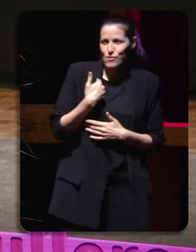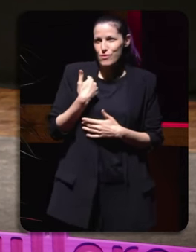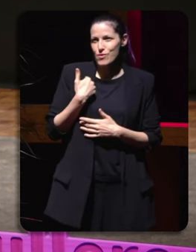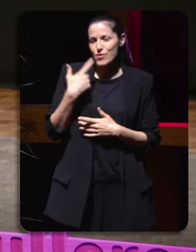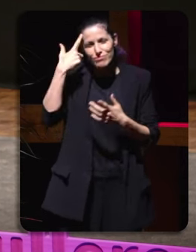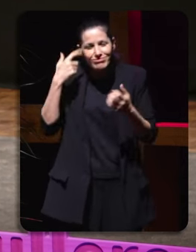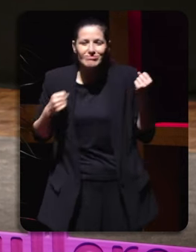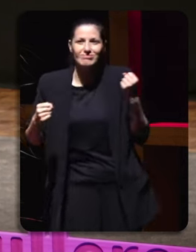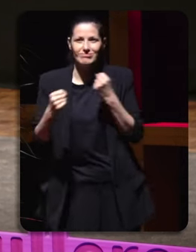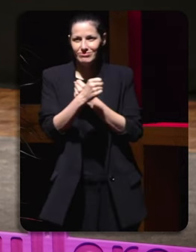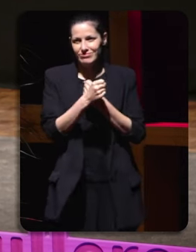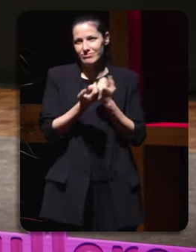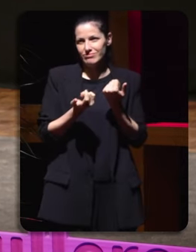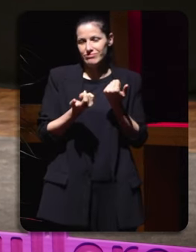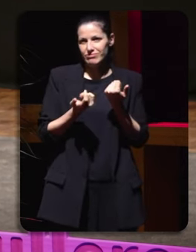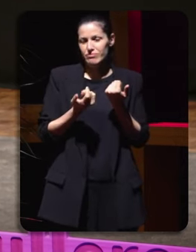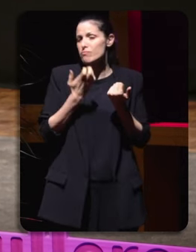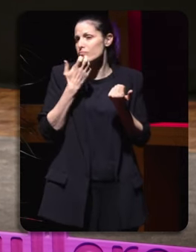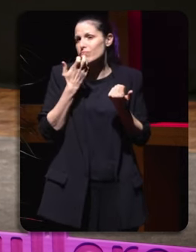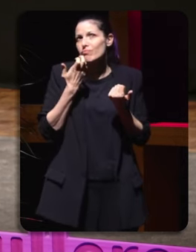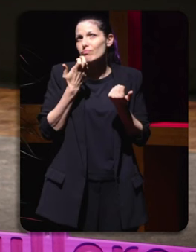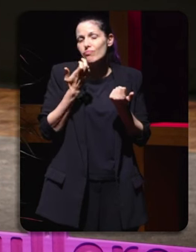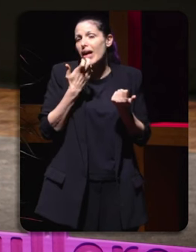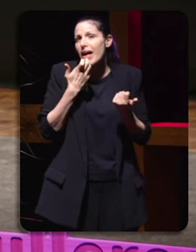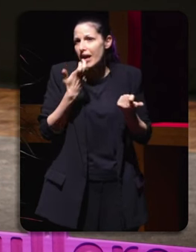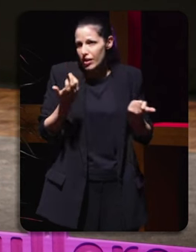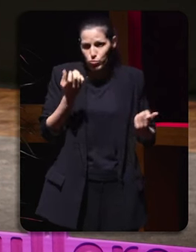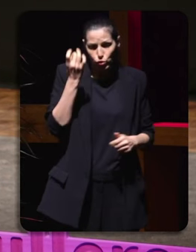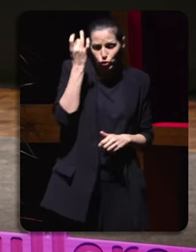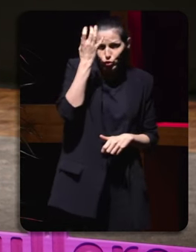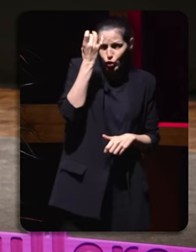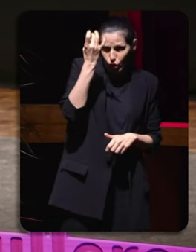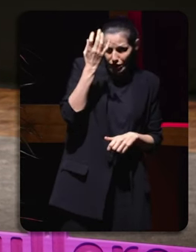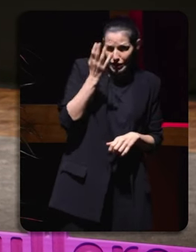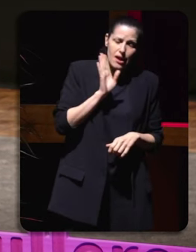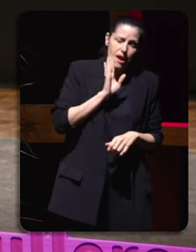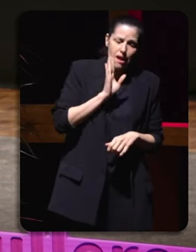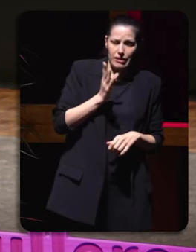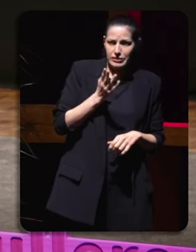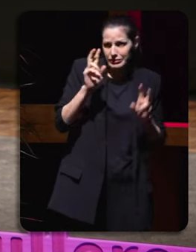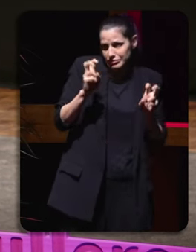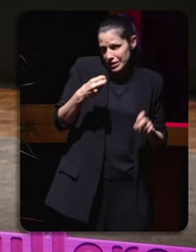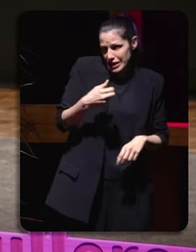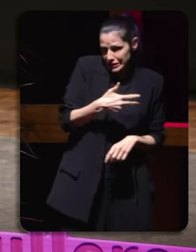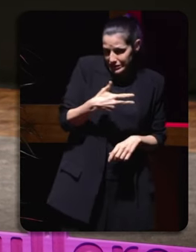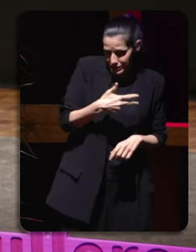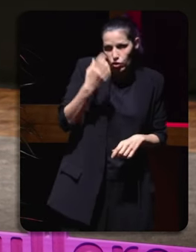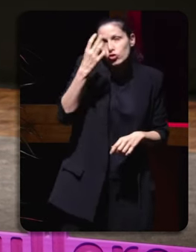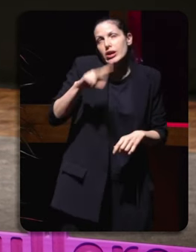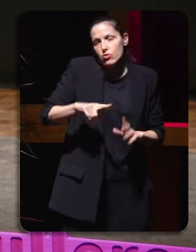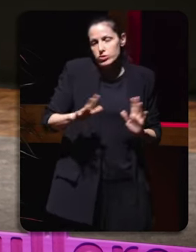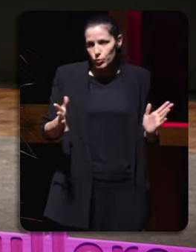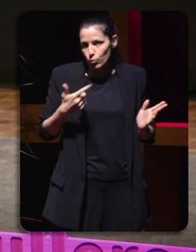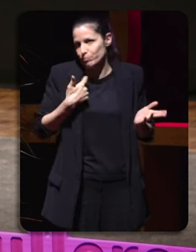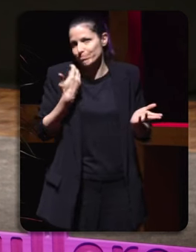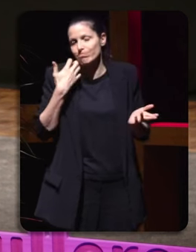por esa esa tontería que digamos que non é unha tontería porque é indicativo do que pode estar a ocurrir pero en todo caso esa situación que non